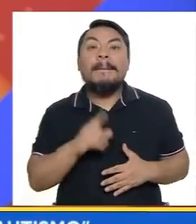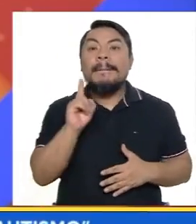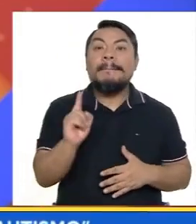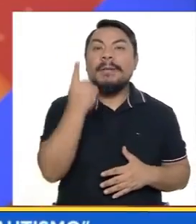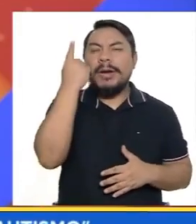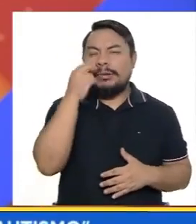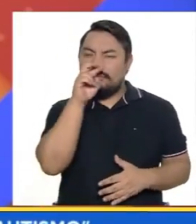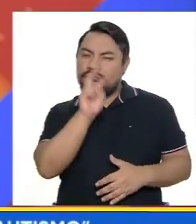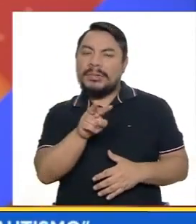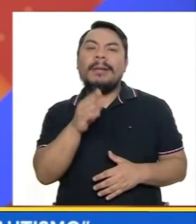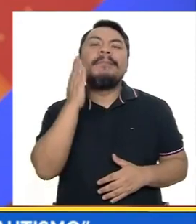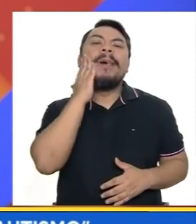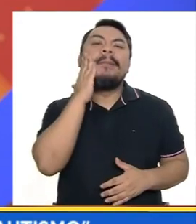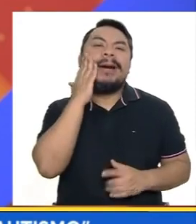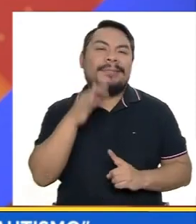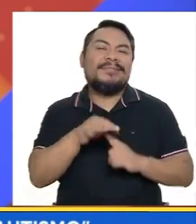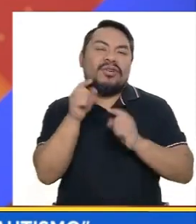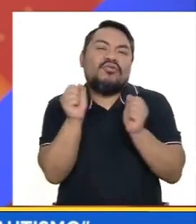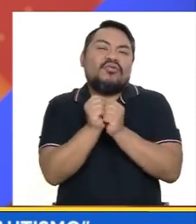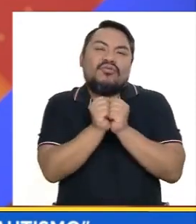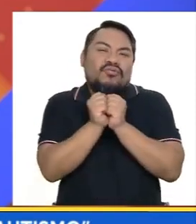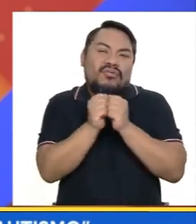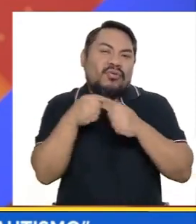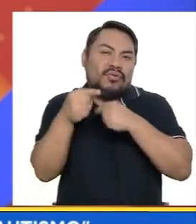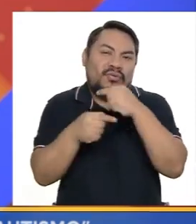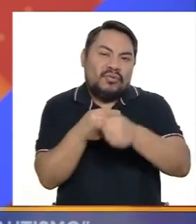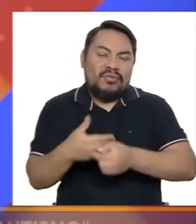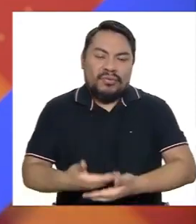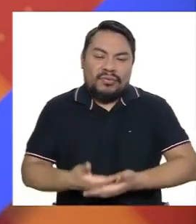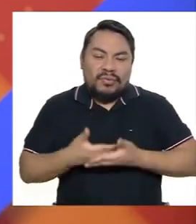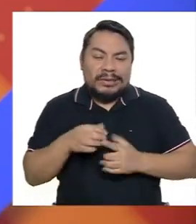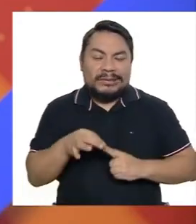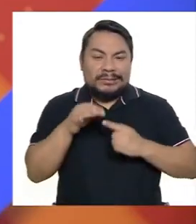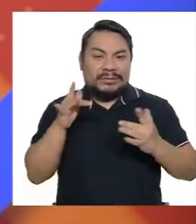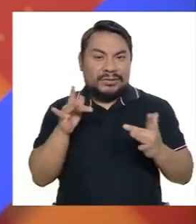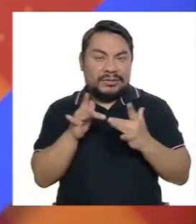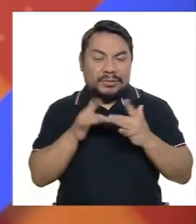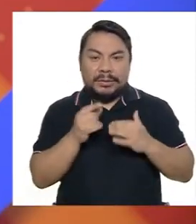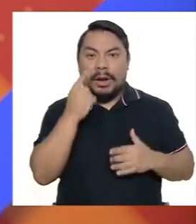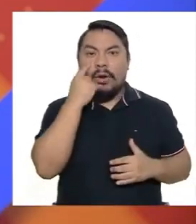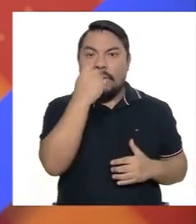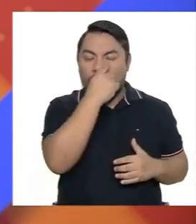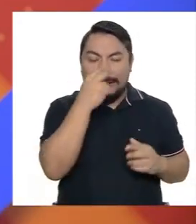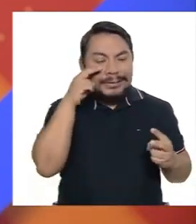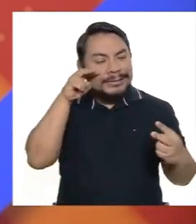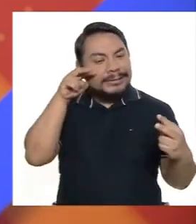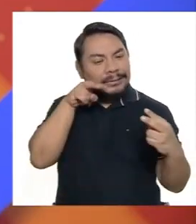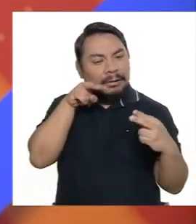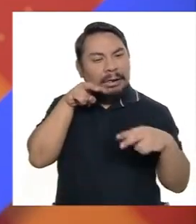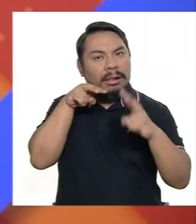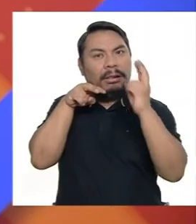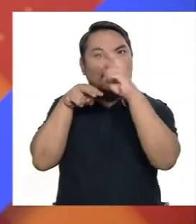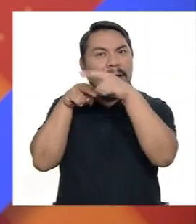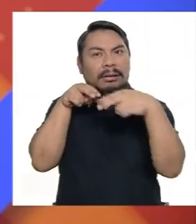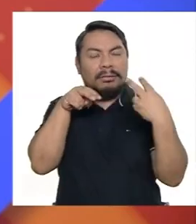situación son los papás, la mamá especialmente, porque nota esa interacción especial entre la mirada, el llanto, la